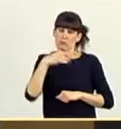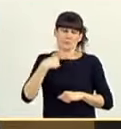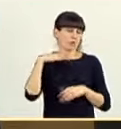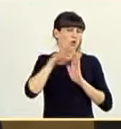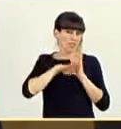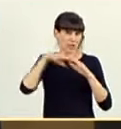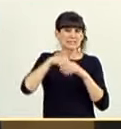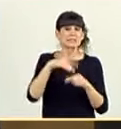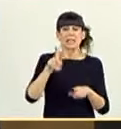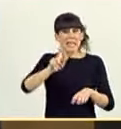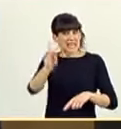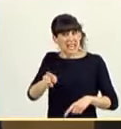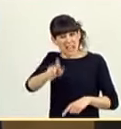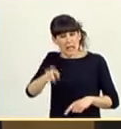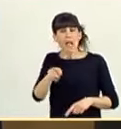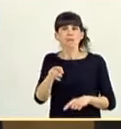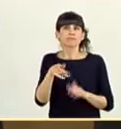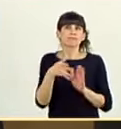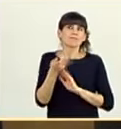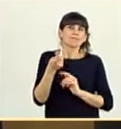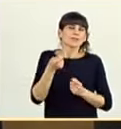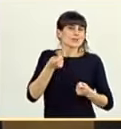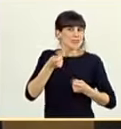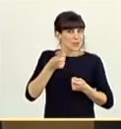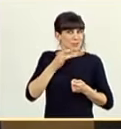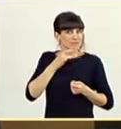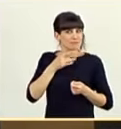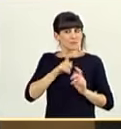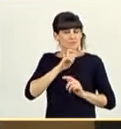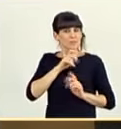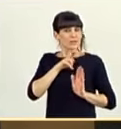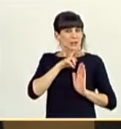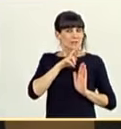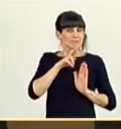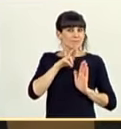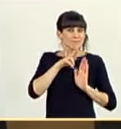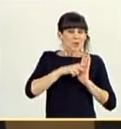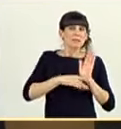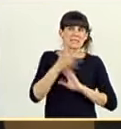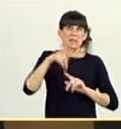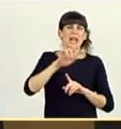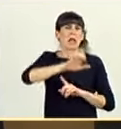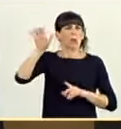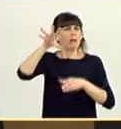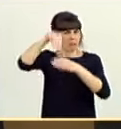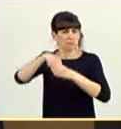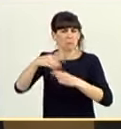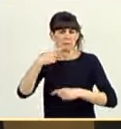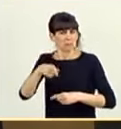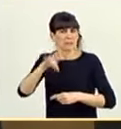En el caso italiano es una regularización que también está contemplado en el ámbito europeo por razones